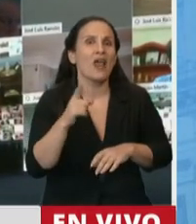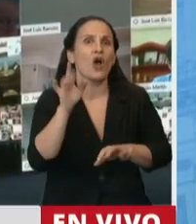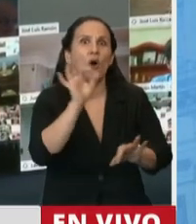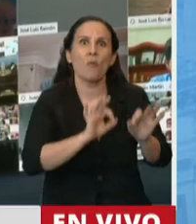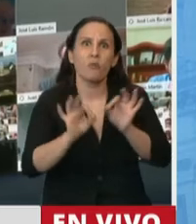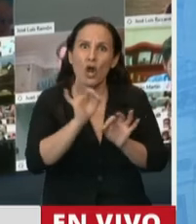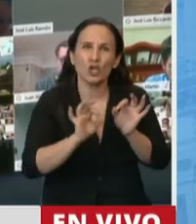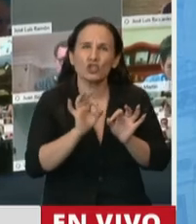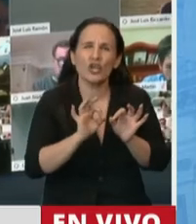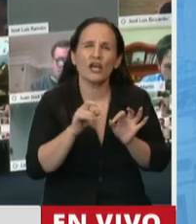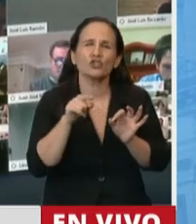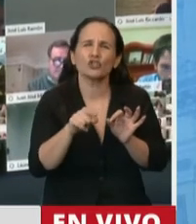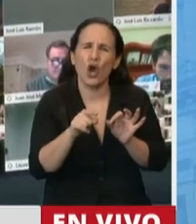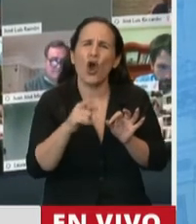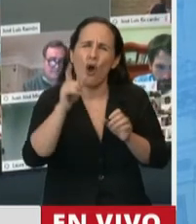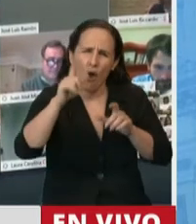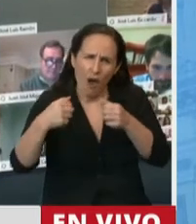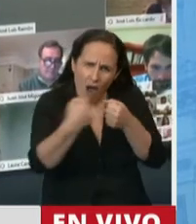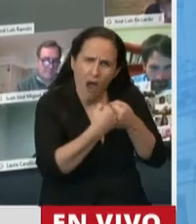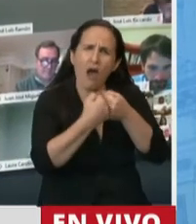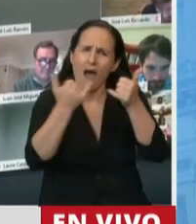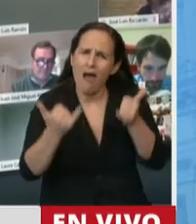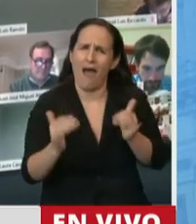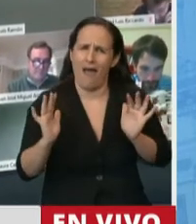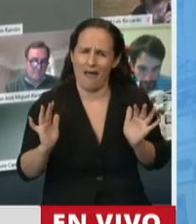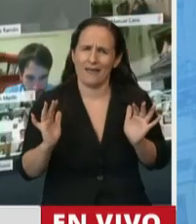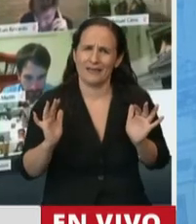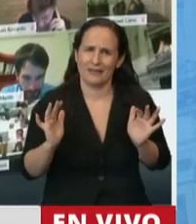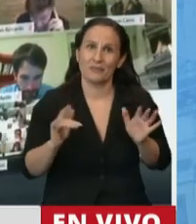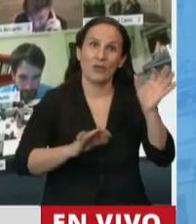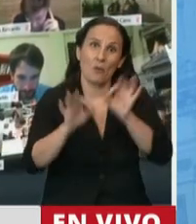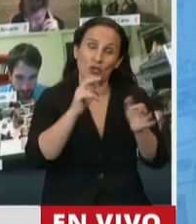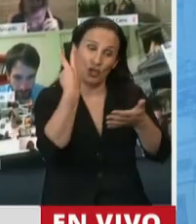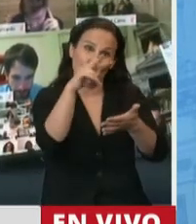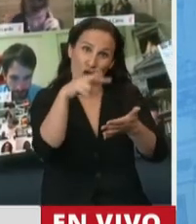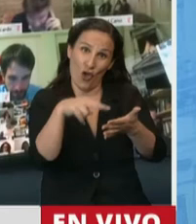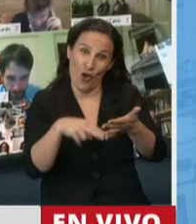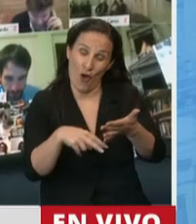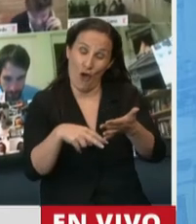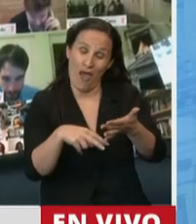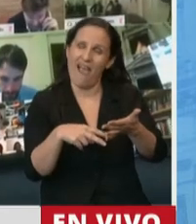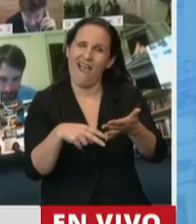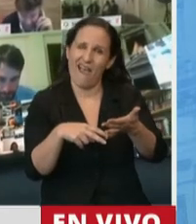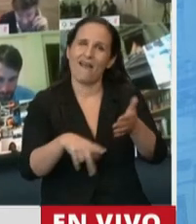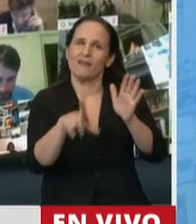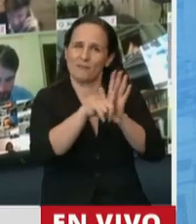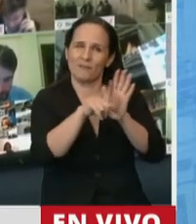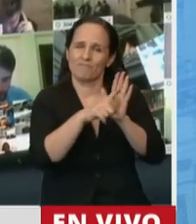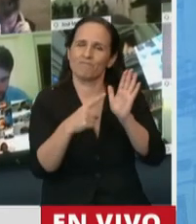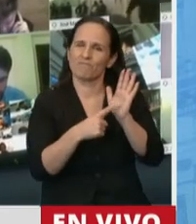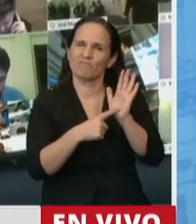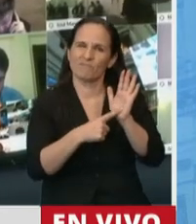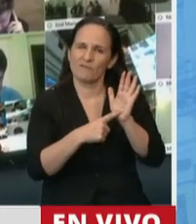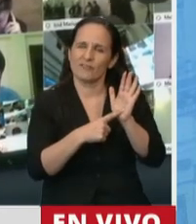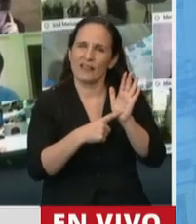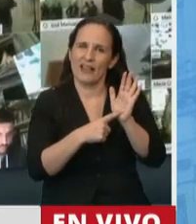de muchos consensos y que la sola lectura del mismo surge que la norma ha asumido su obligación